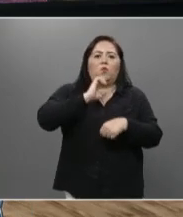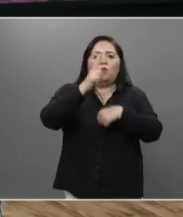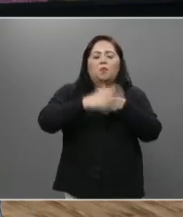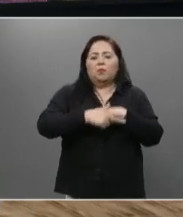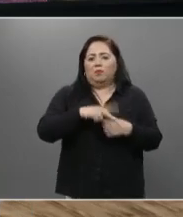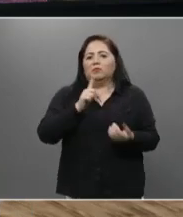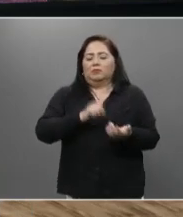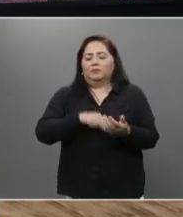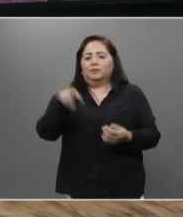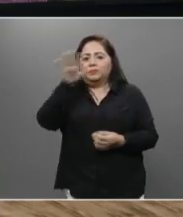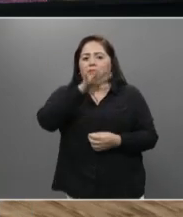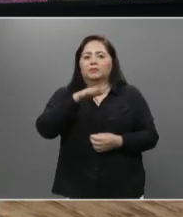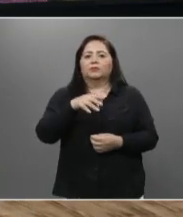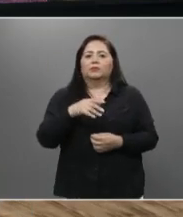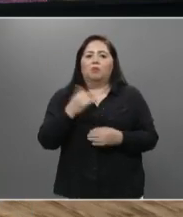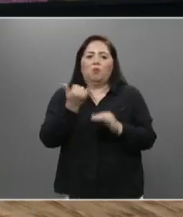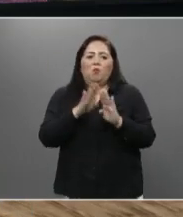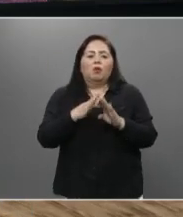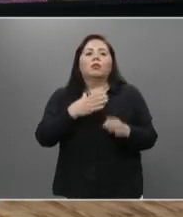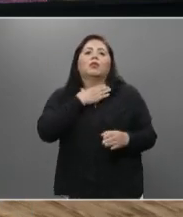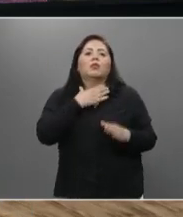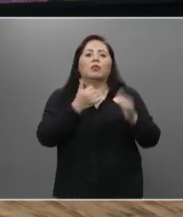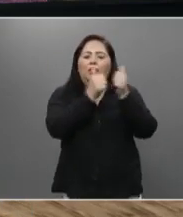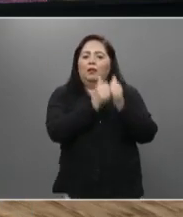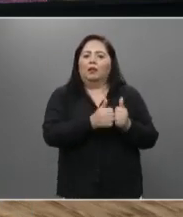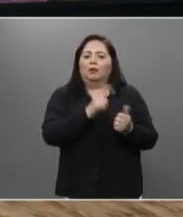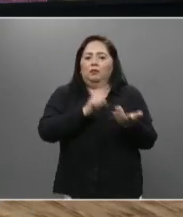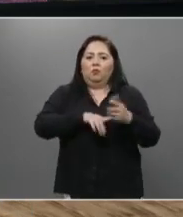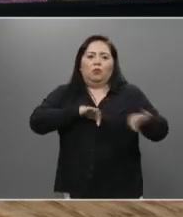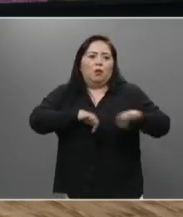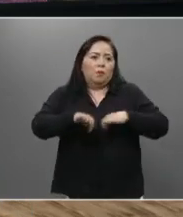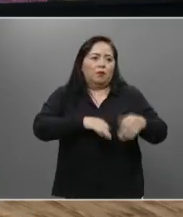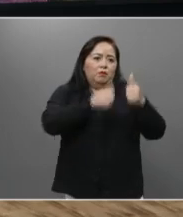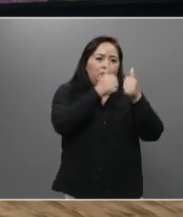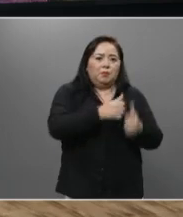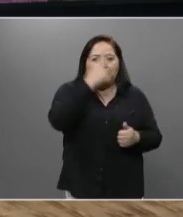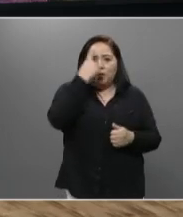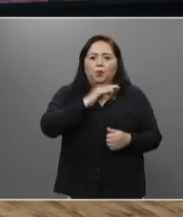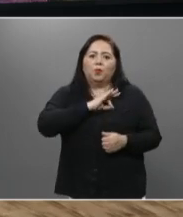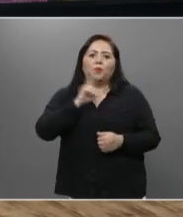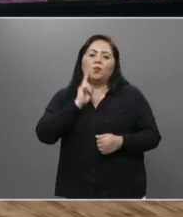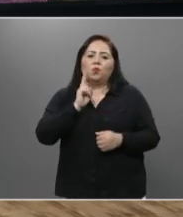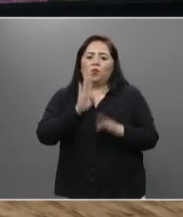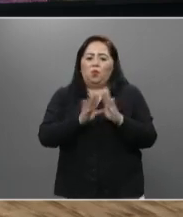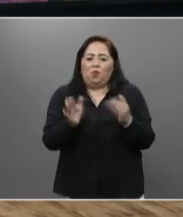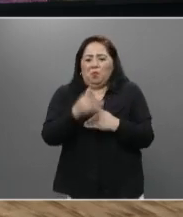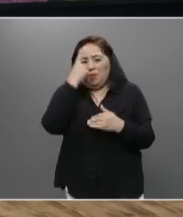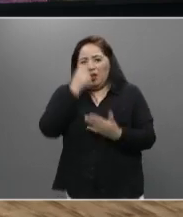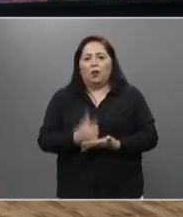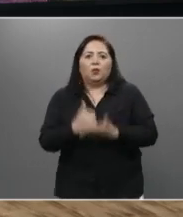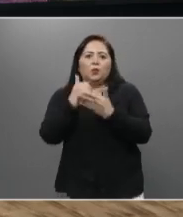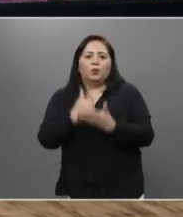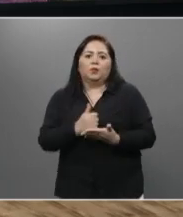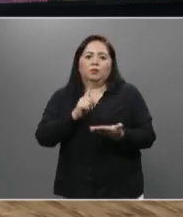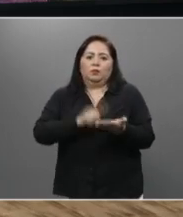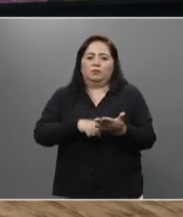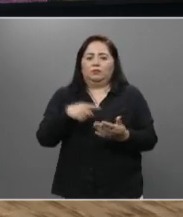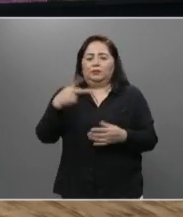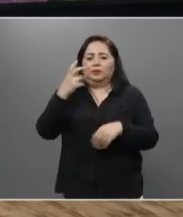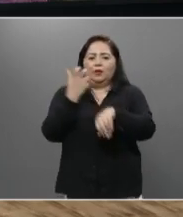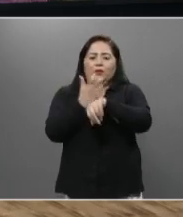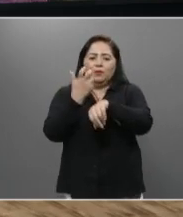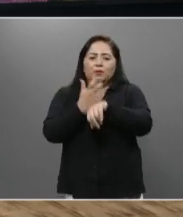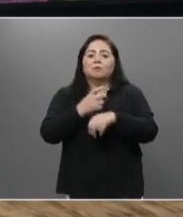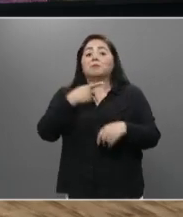divisiones partidistas estancadas estancaban las labores para aprobar un enorme paquete de ayuda en el Congreso